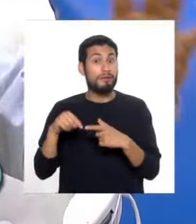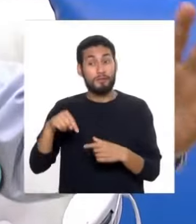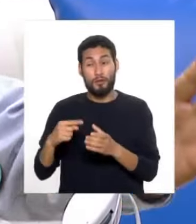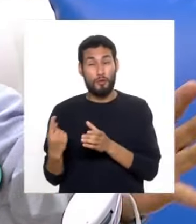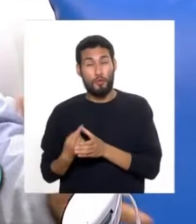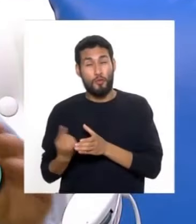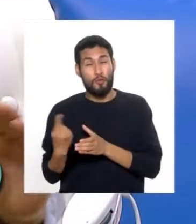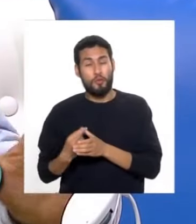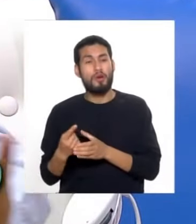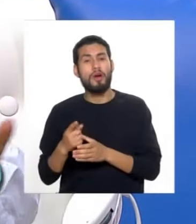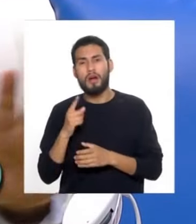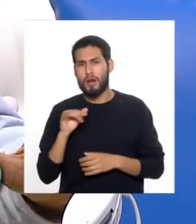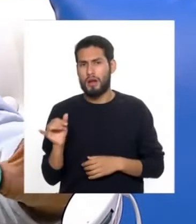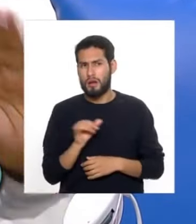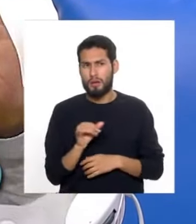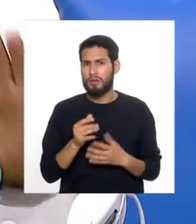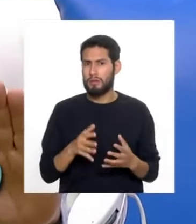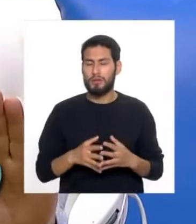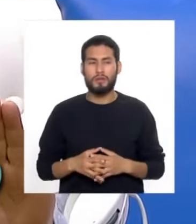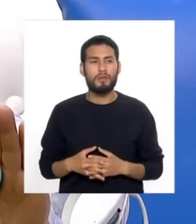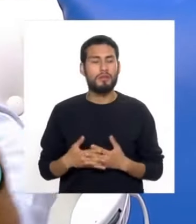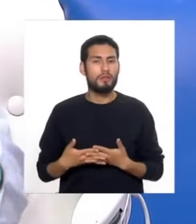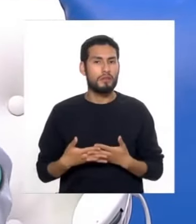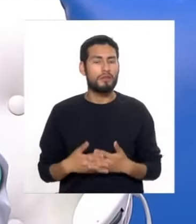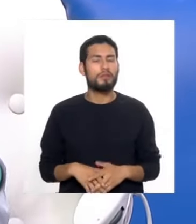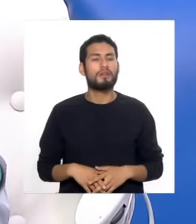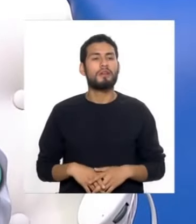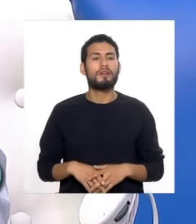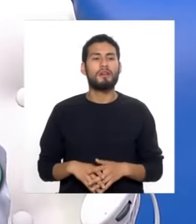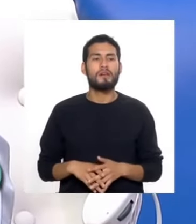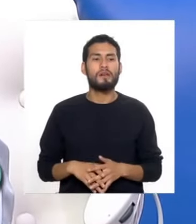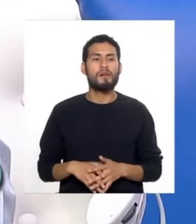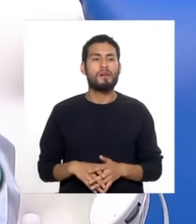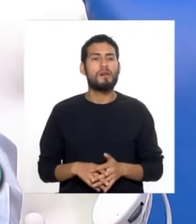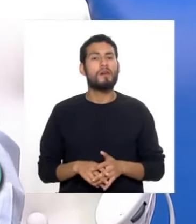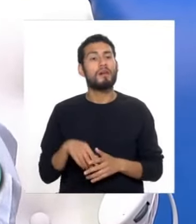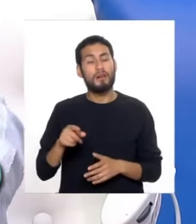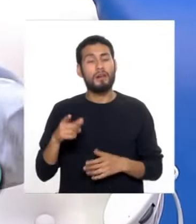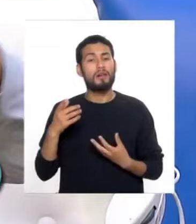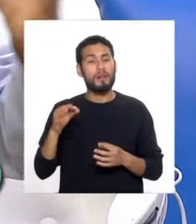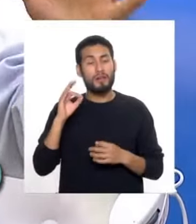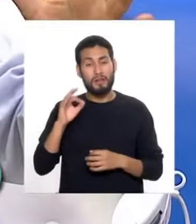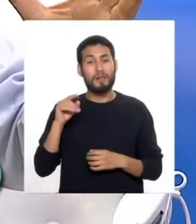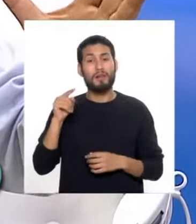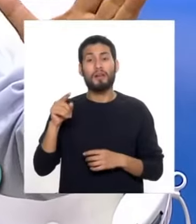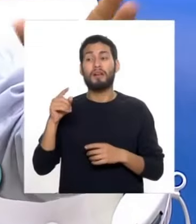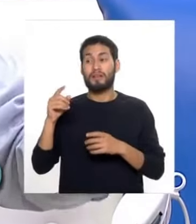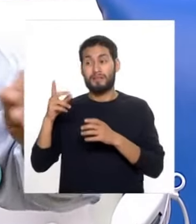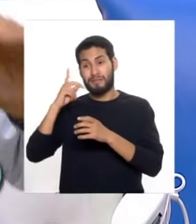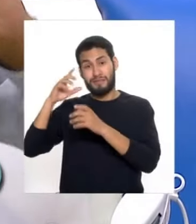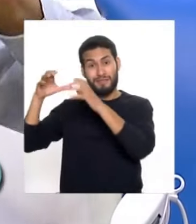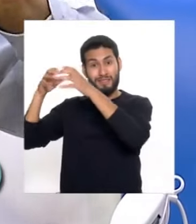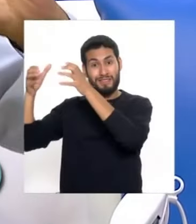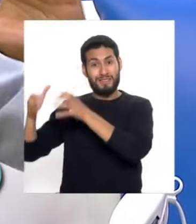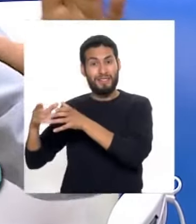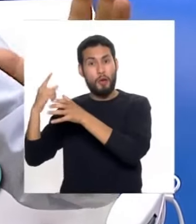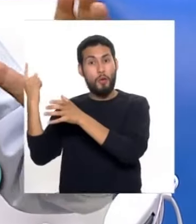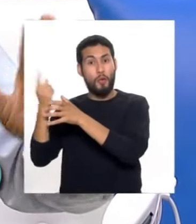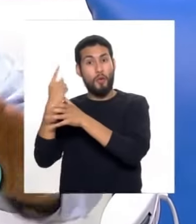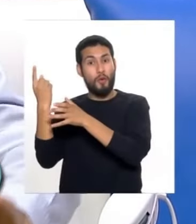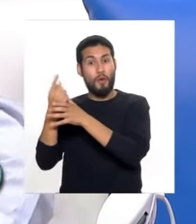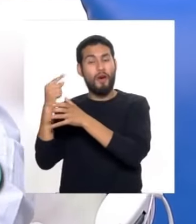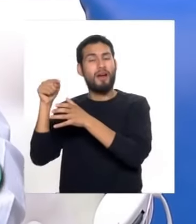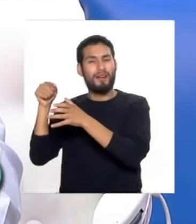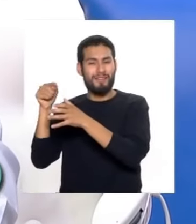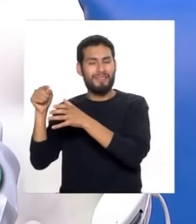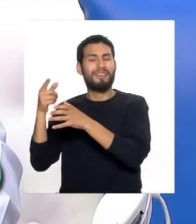consumen es la misma. Entonces, eso y esta energía siempre se marca en el medidor. El ahorro